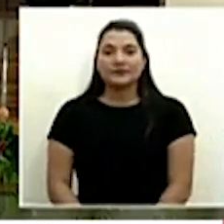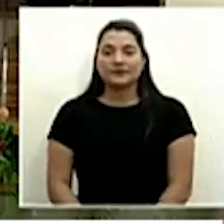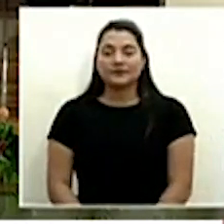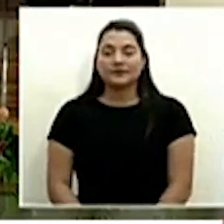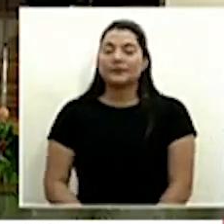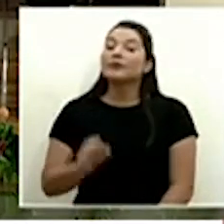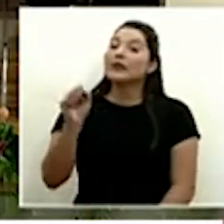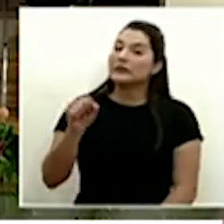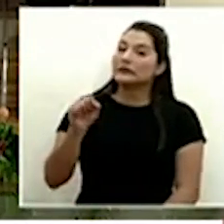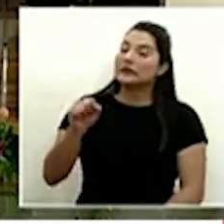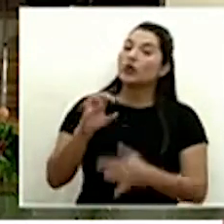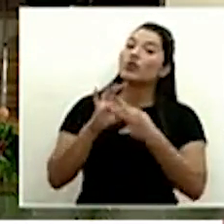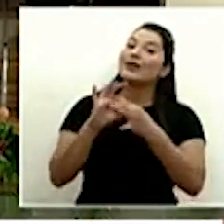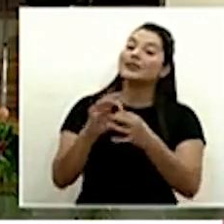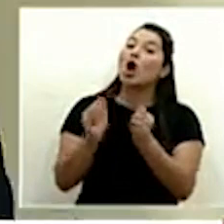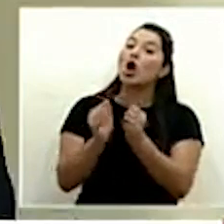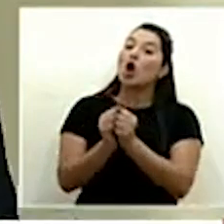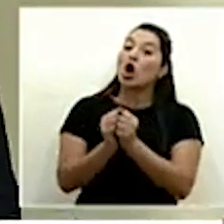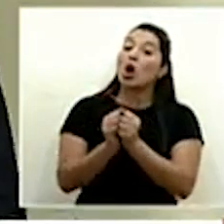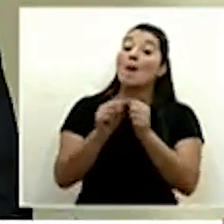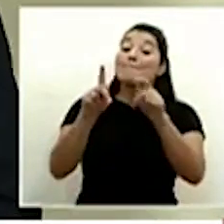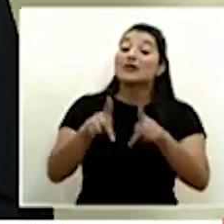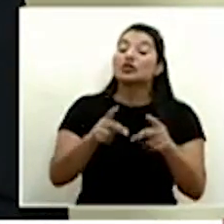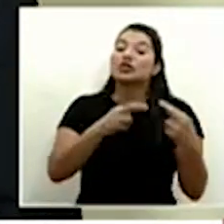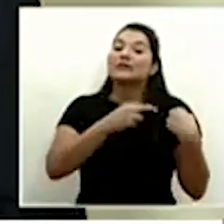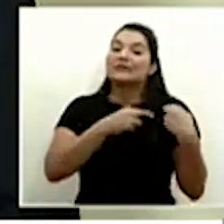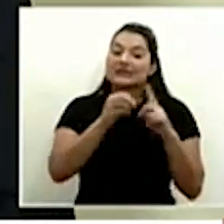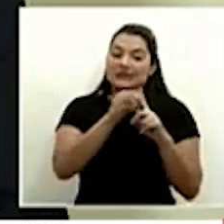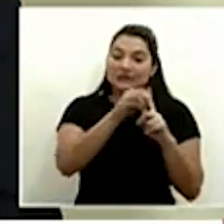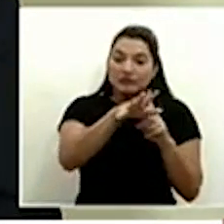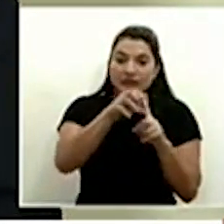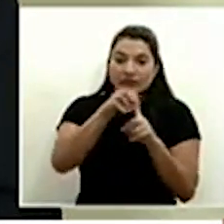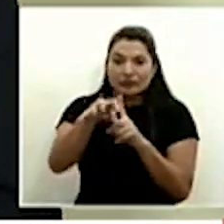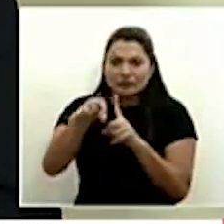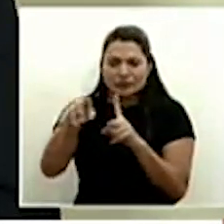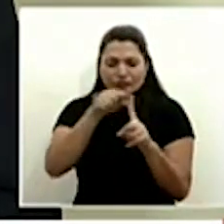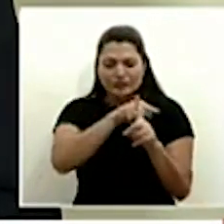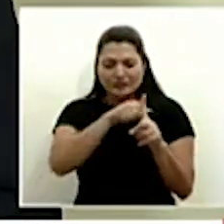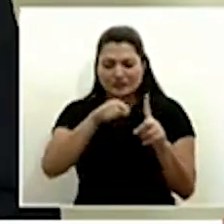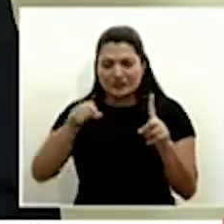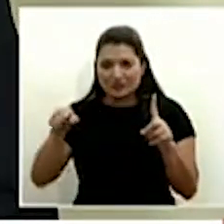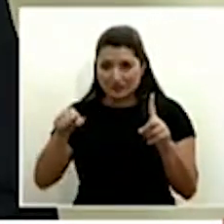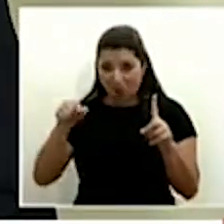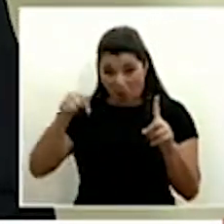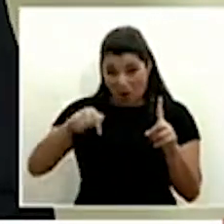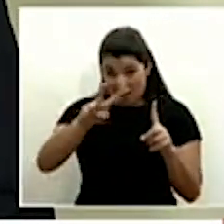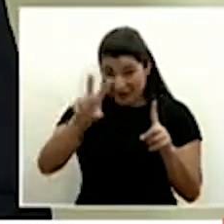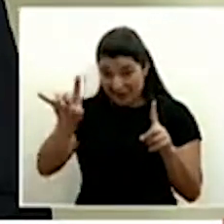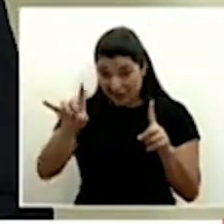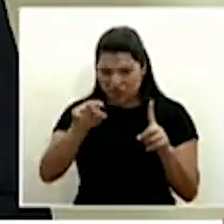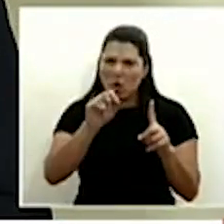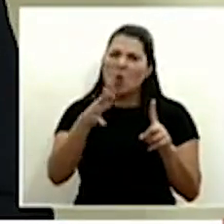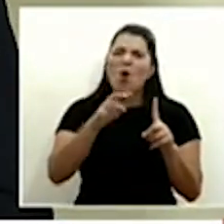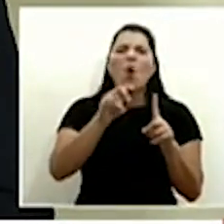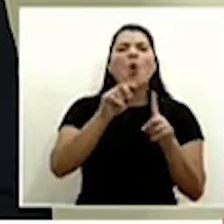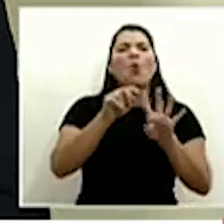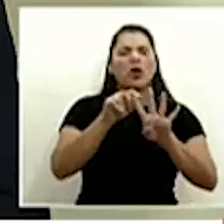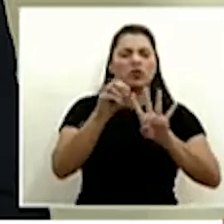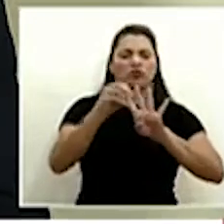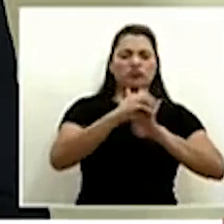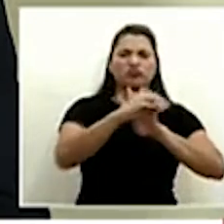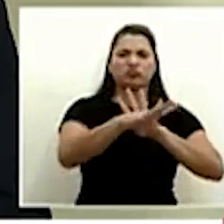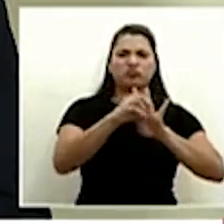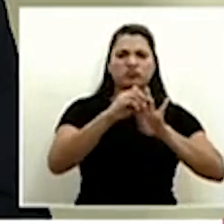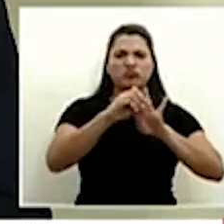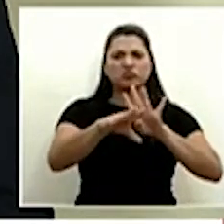Sí con respecto a los clústeres que tenemos en esos 28 casos por lo menos hay unos 4 clústeres unos más grandes y otros pequeños y los otros